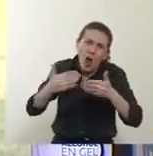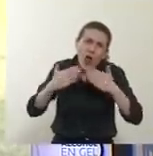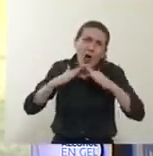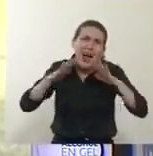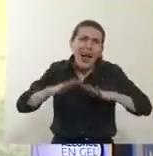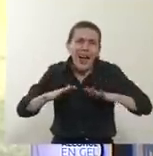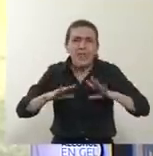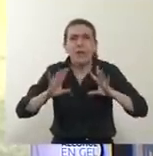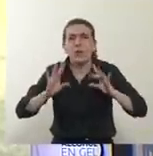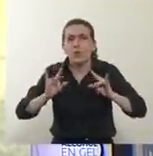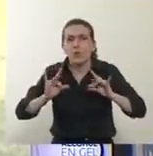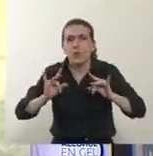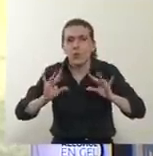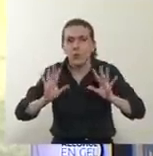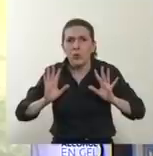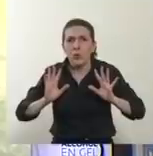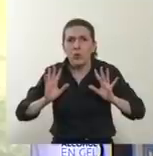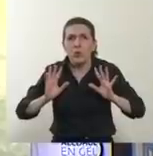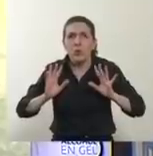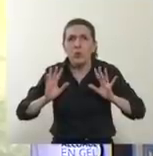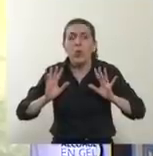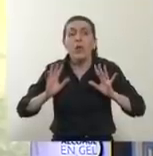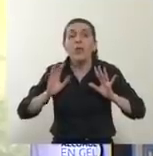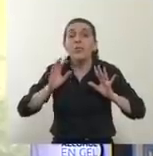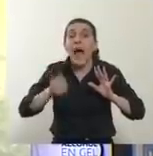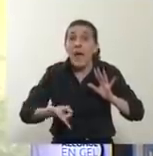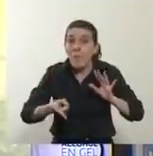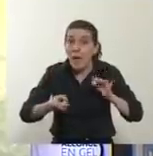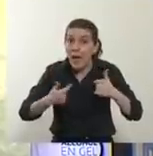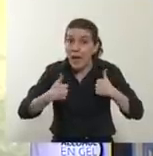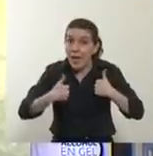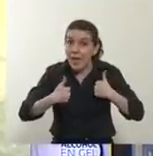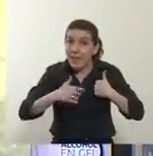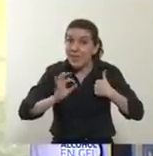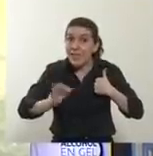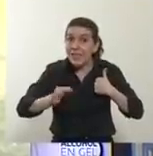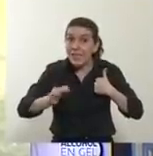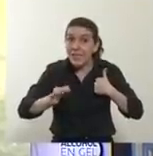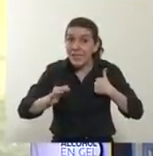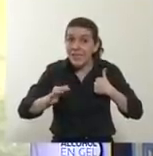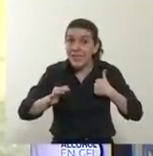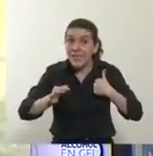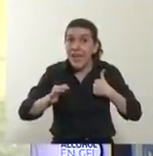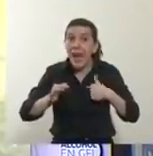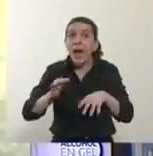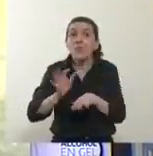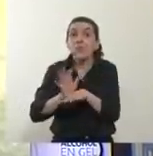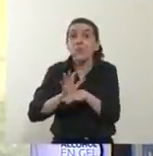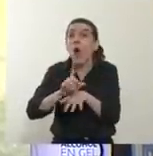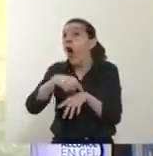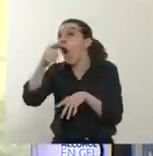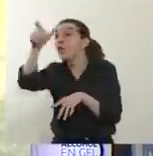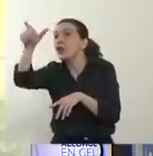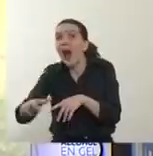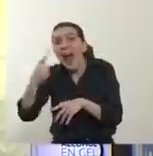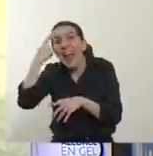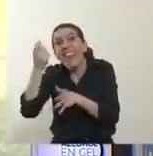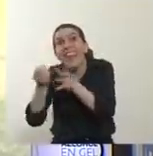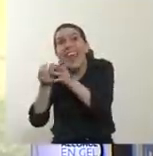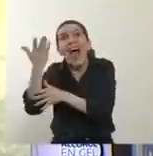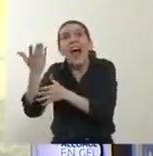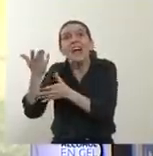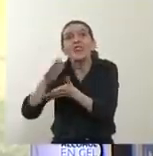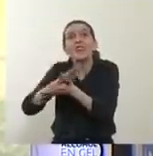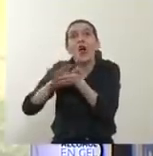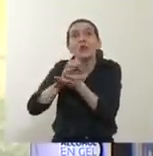pasado. Pero también sé que nadie me trae una solución mejor. Que